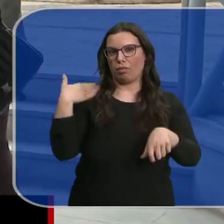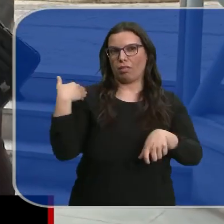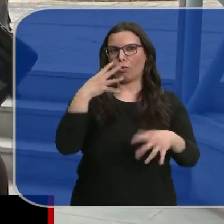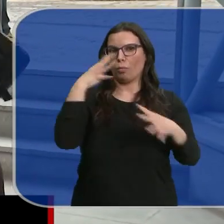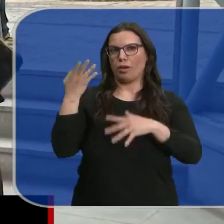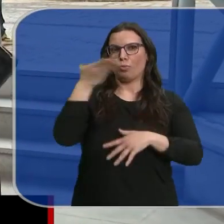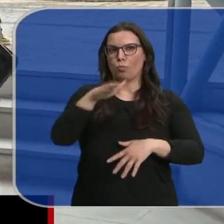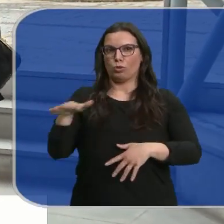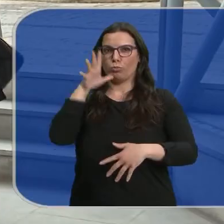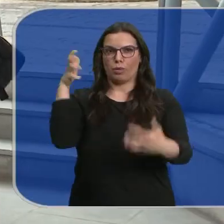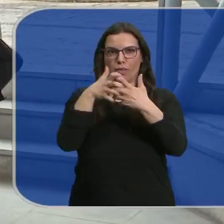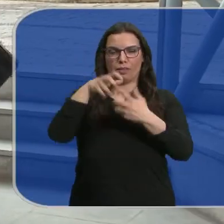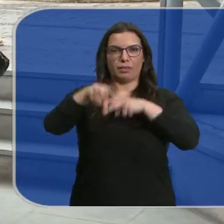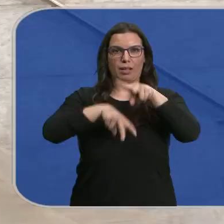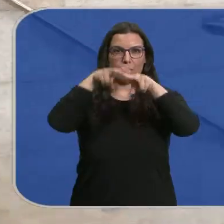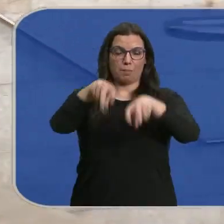Ha finalizado la vista hora.